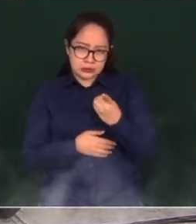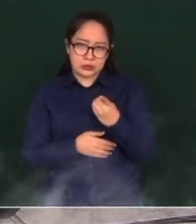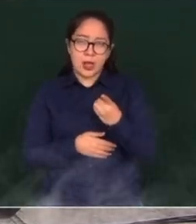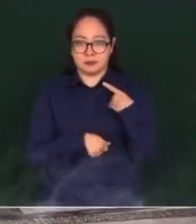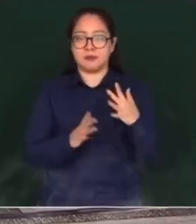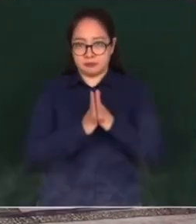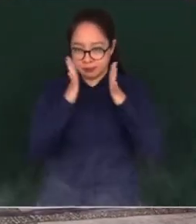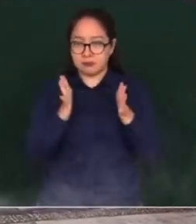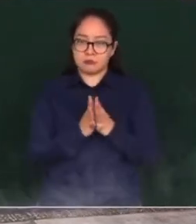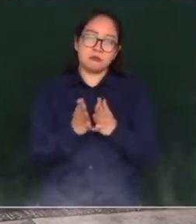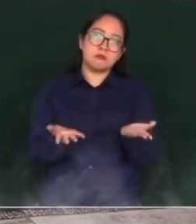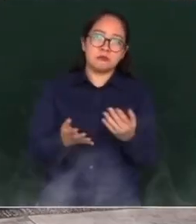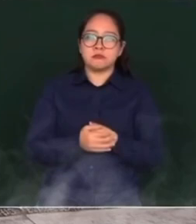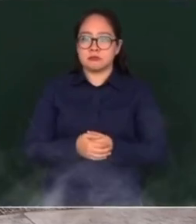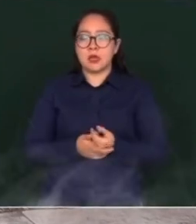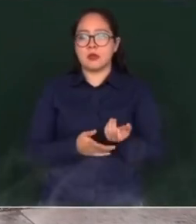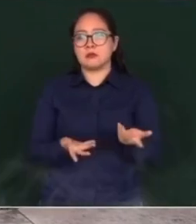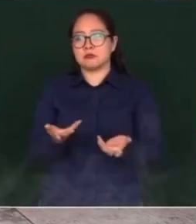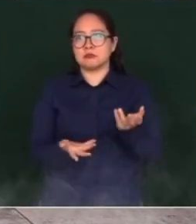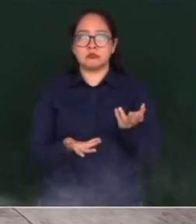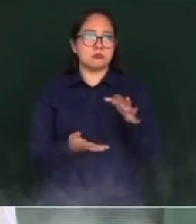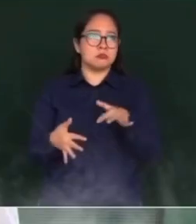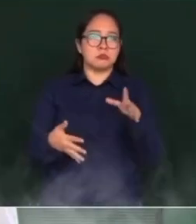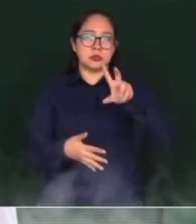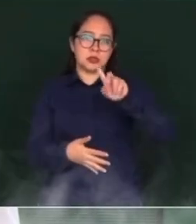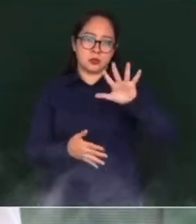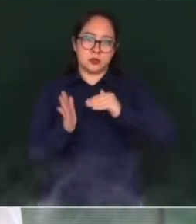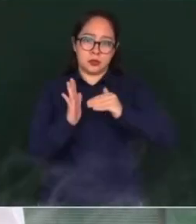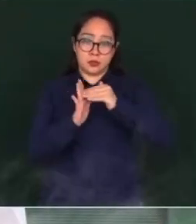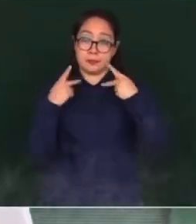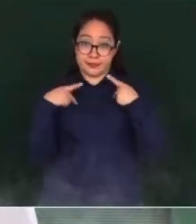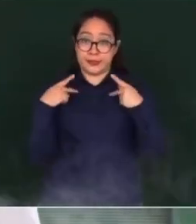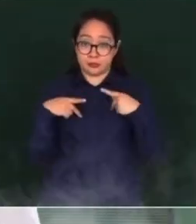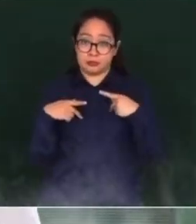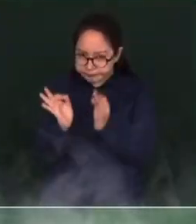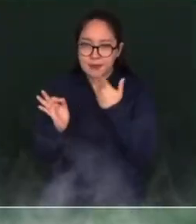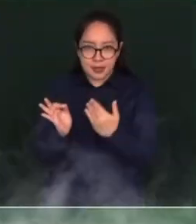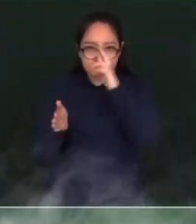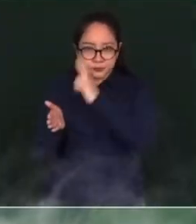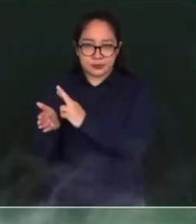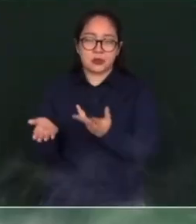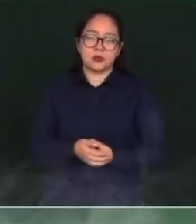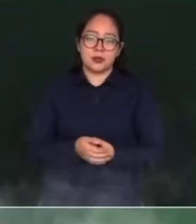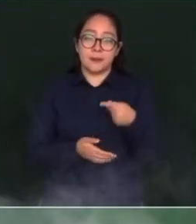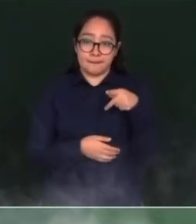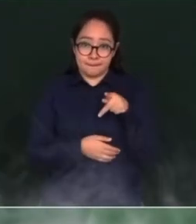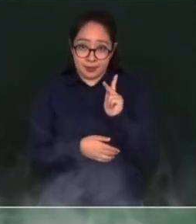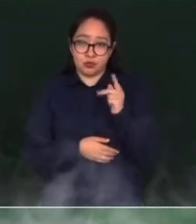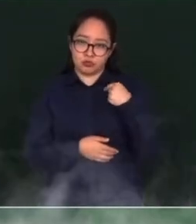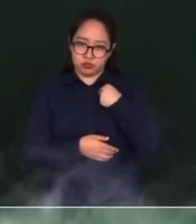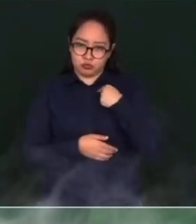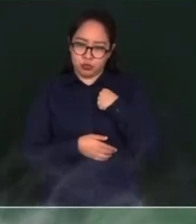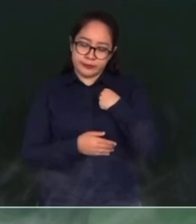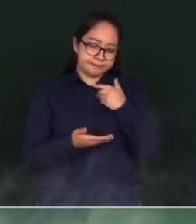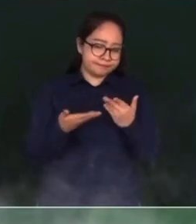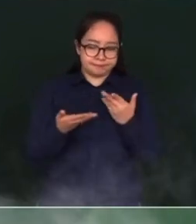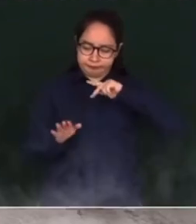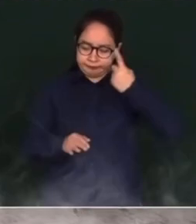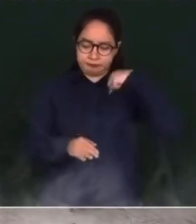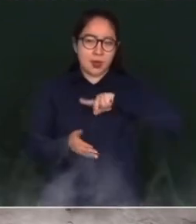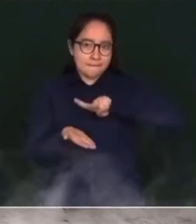de la votación, estamos hablando de 35 millones de ciudadanos. Pero yo estoy planteando, y es mi compromiso,